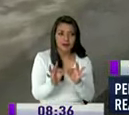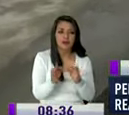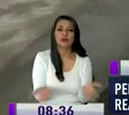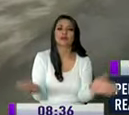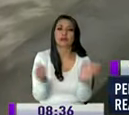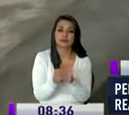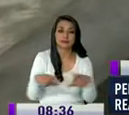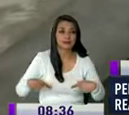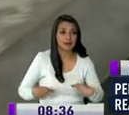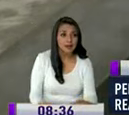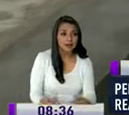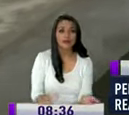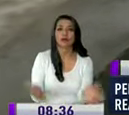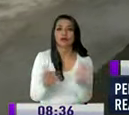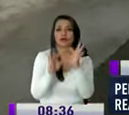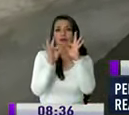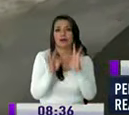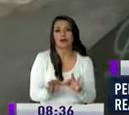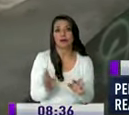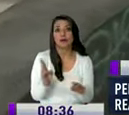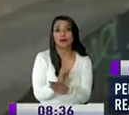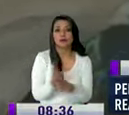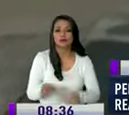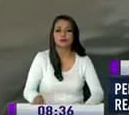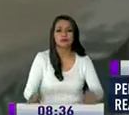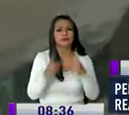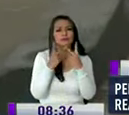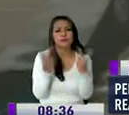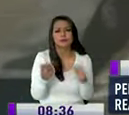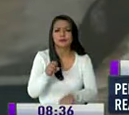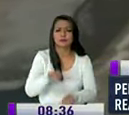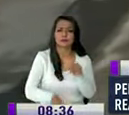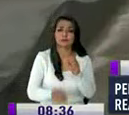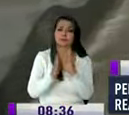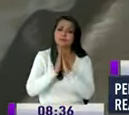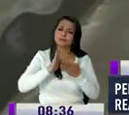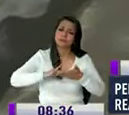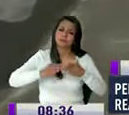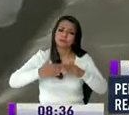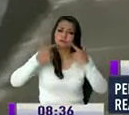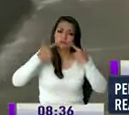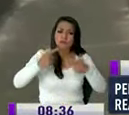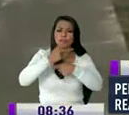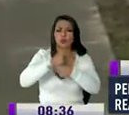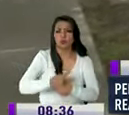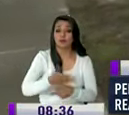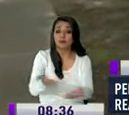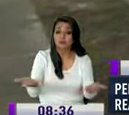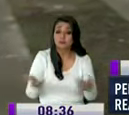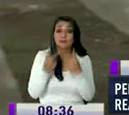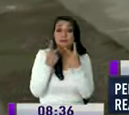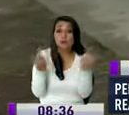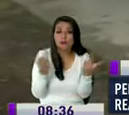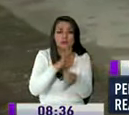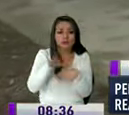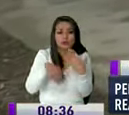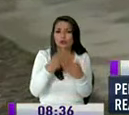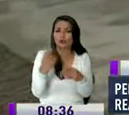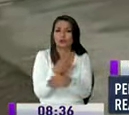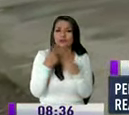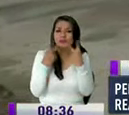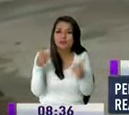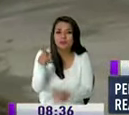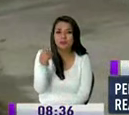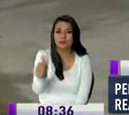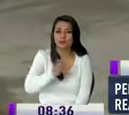mal uso del espacio público entonces pedimos a la comunidad que nos ayude a precautelar son bienes públicos de uso público que